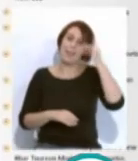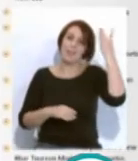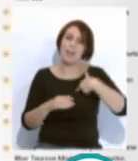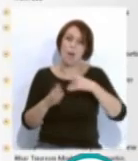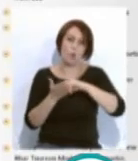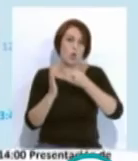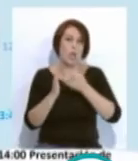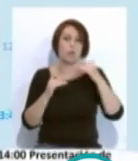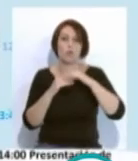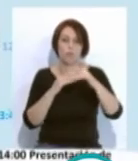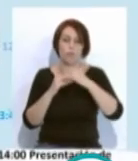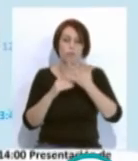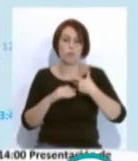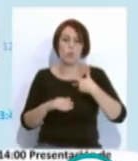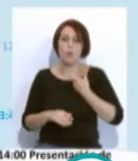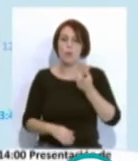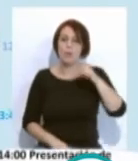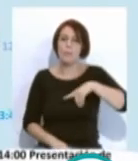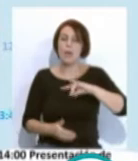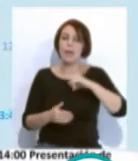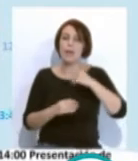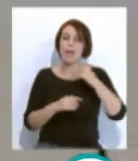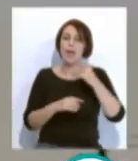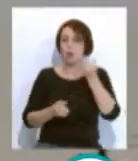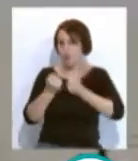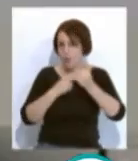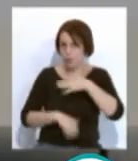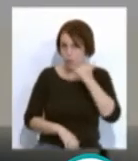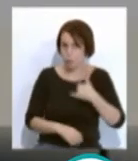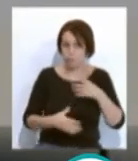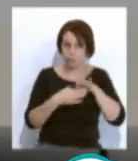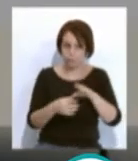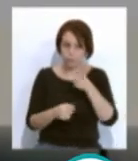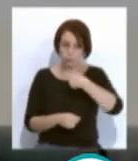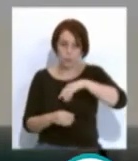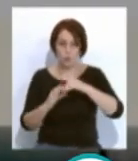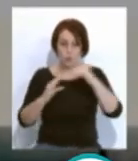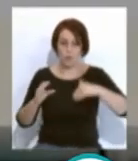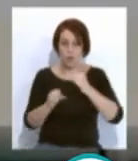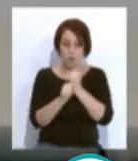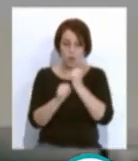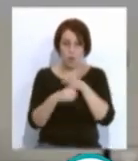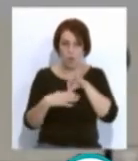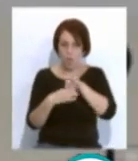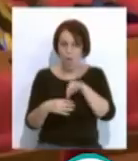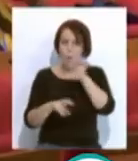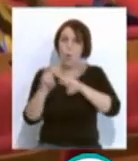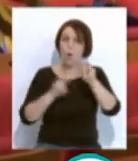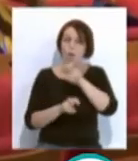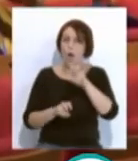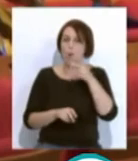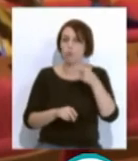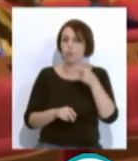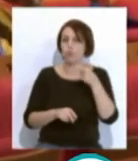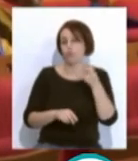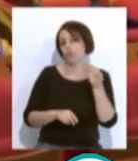y de economía azul. Enlaza perfectamente con el trabajo que queremos desarrollar desde la zona franca en la búsqueda de un nuevo nicho de